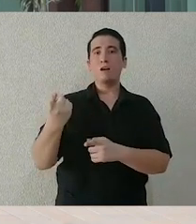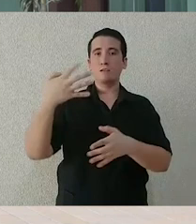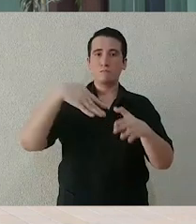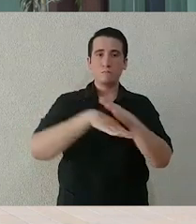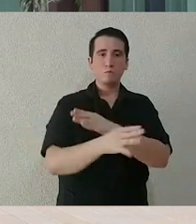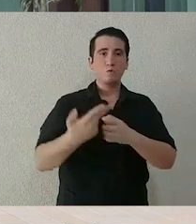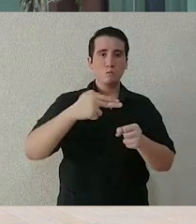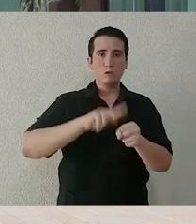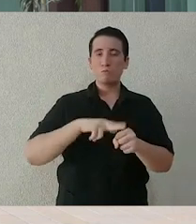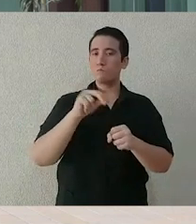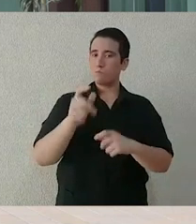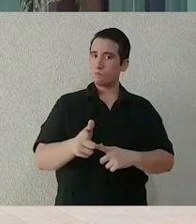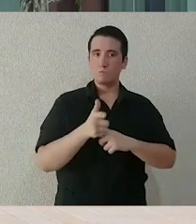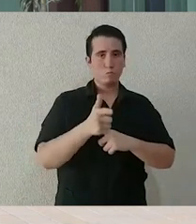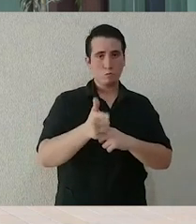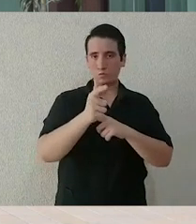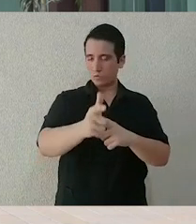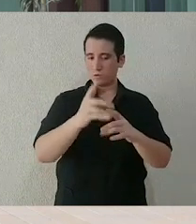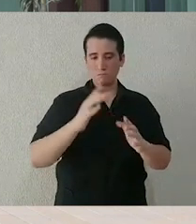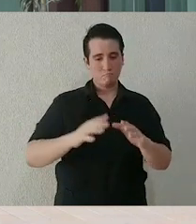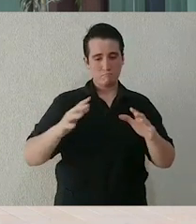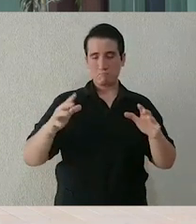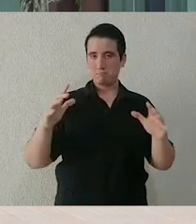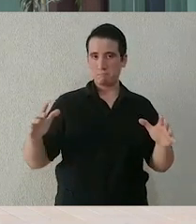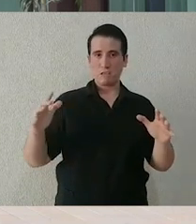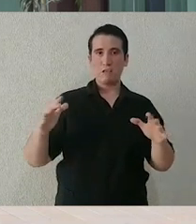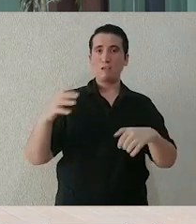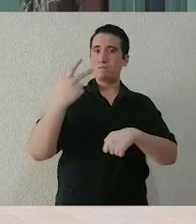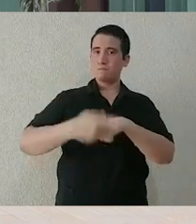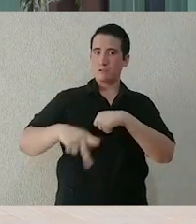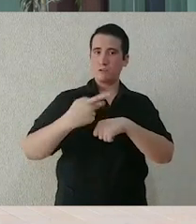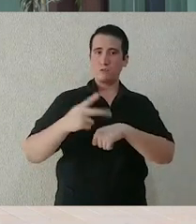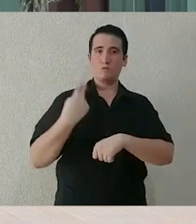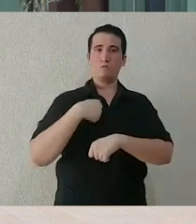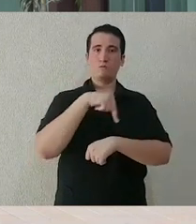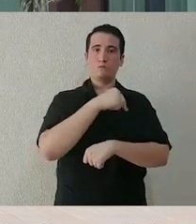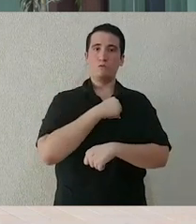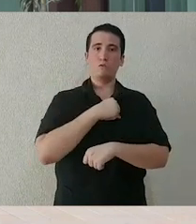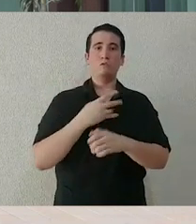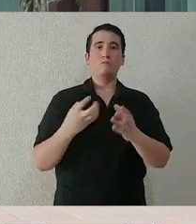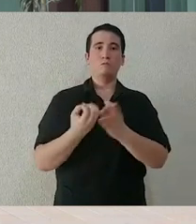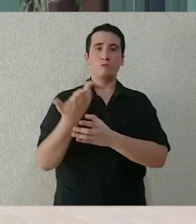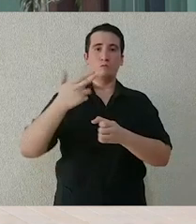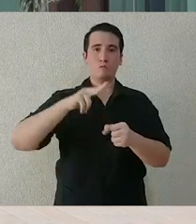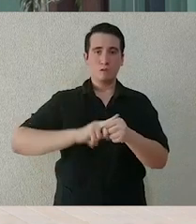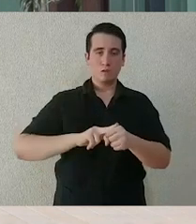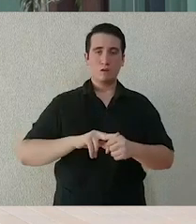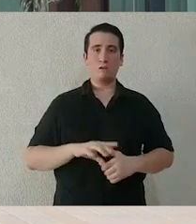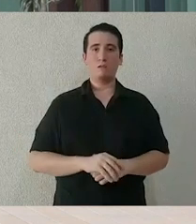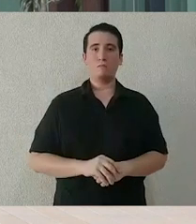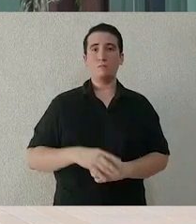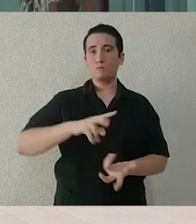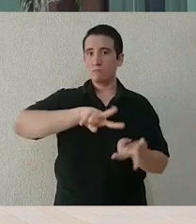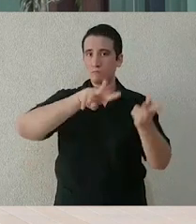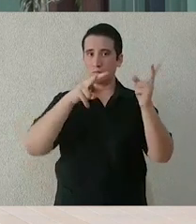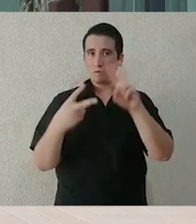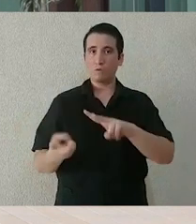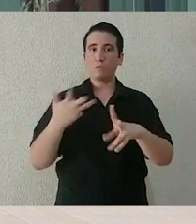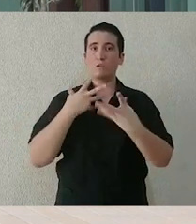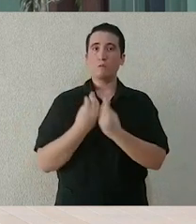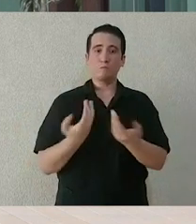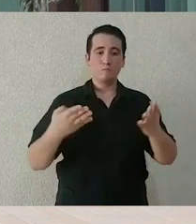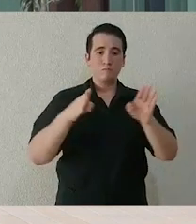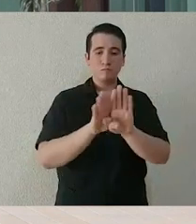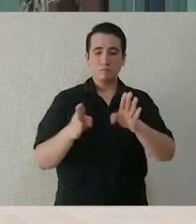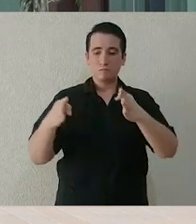tendríamos que cerrar todos los negocios no esenciales y reestablecer medidas y restricciones a la movilidad social para proteger la salud